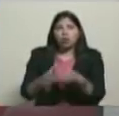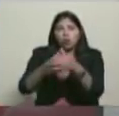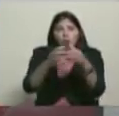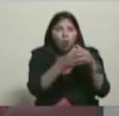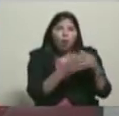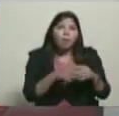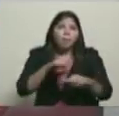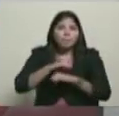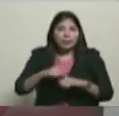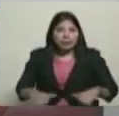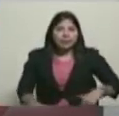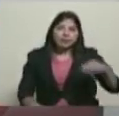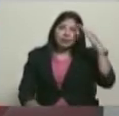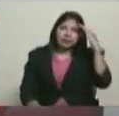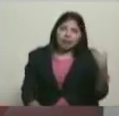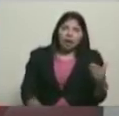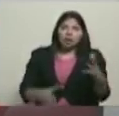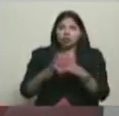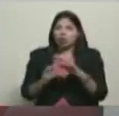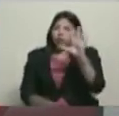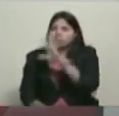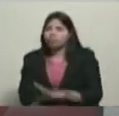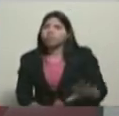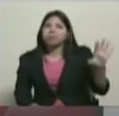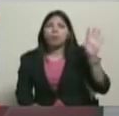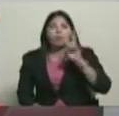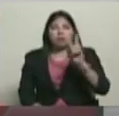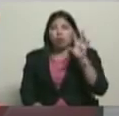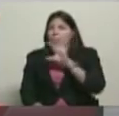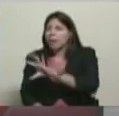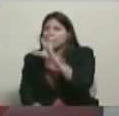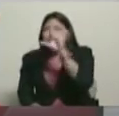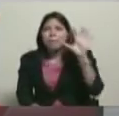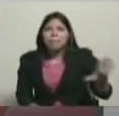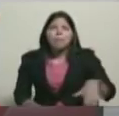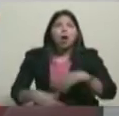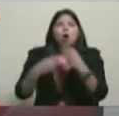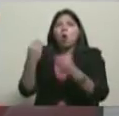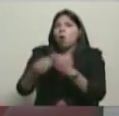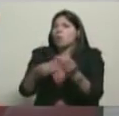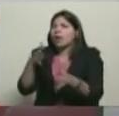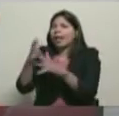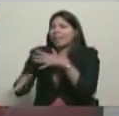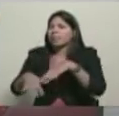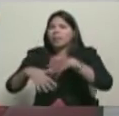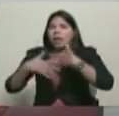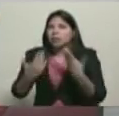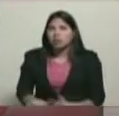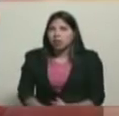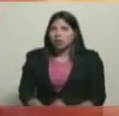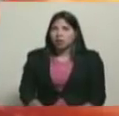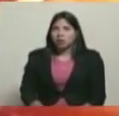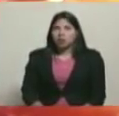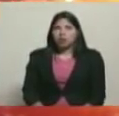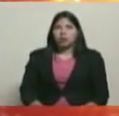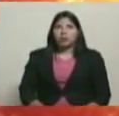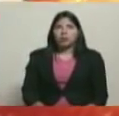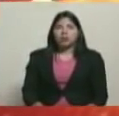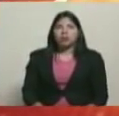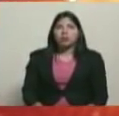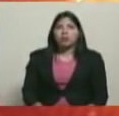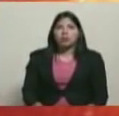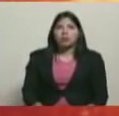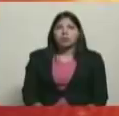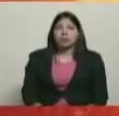lugar del territorio nacional? Y también ese llamado que hacía usted al pueblo venezolano a movilizarse en este día. No, mira, toda